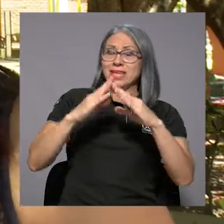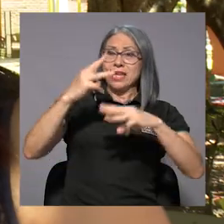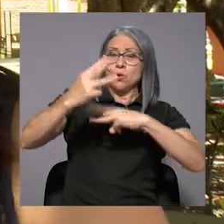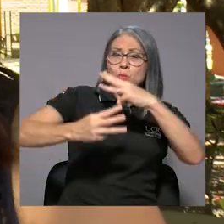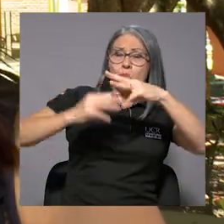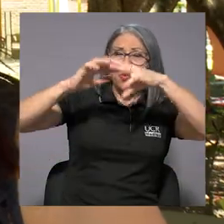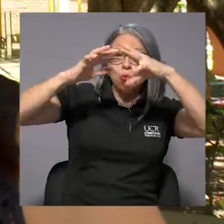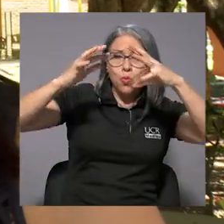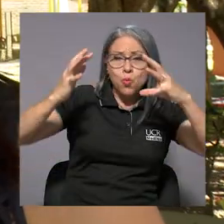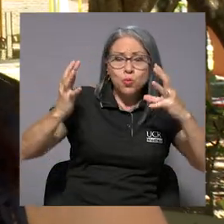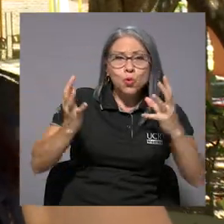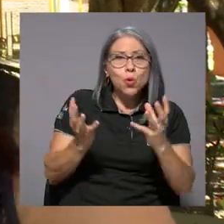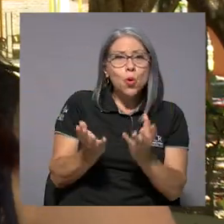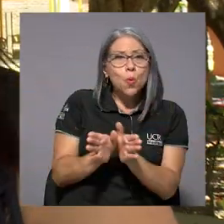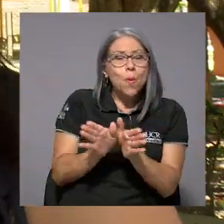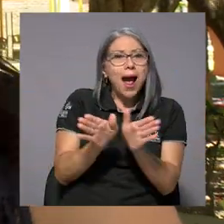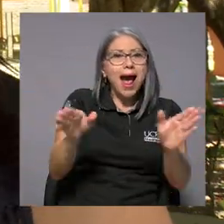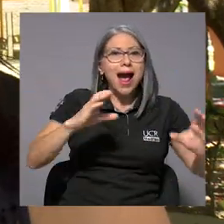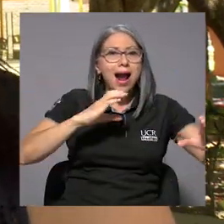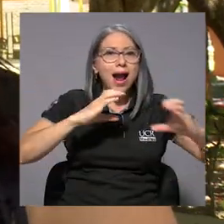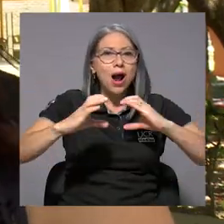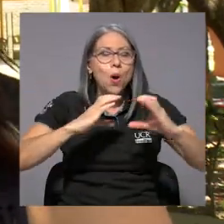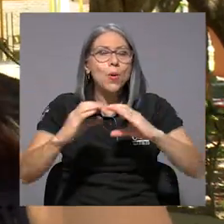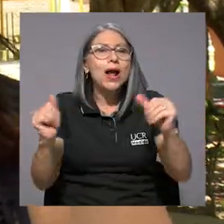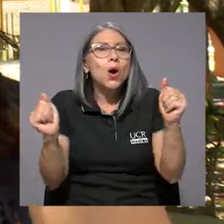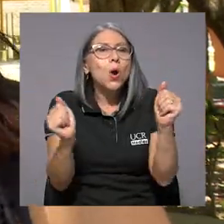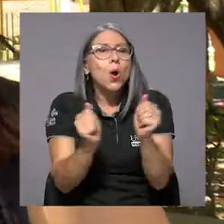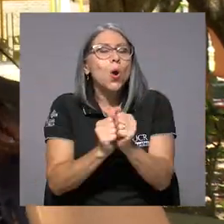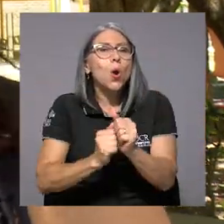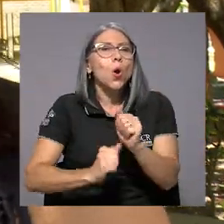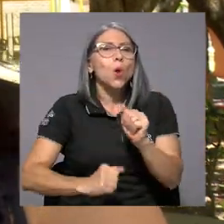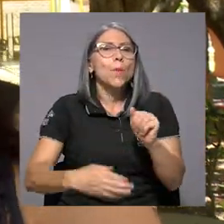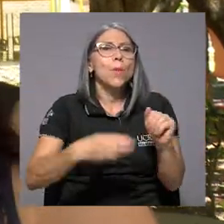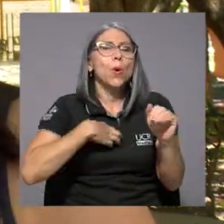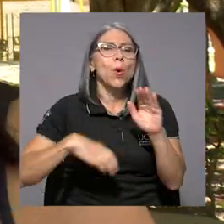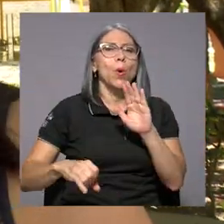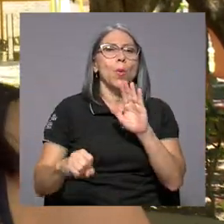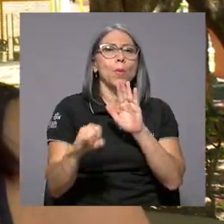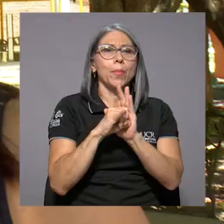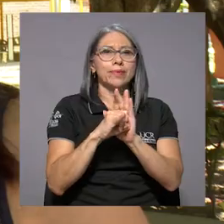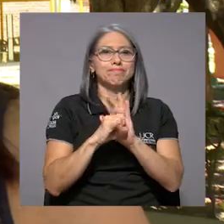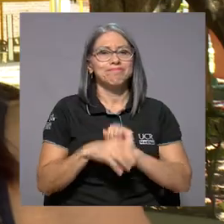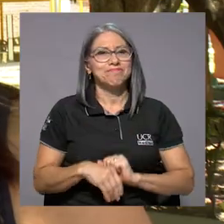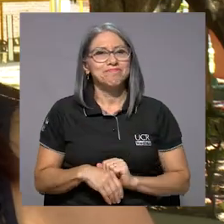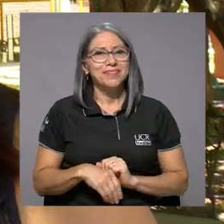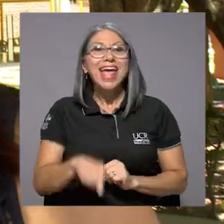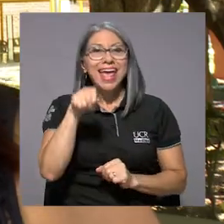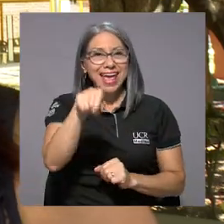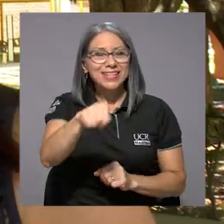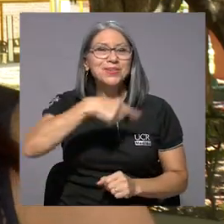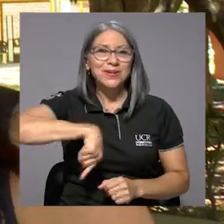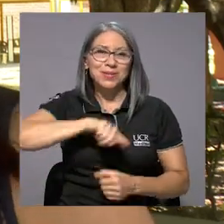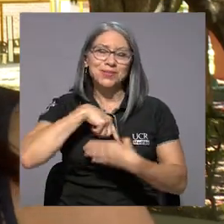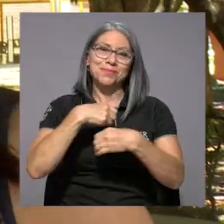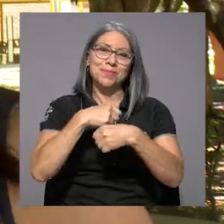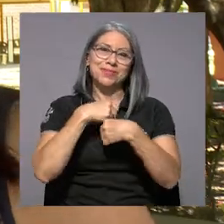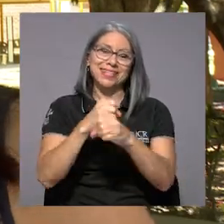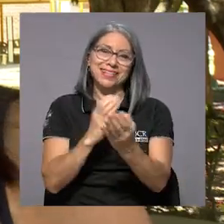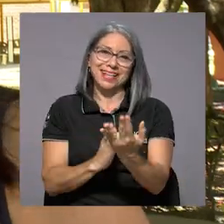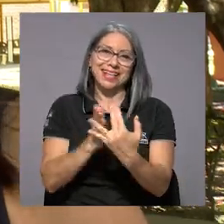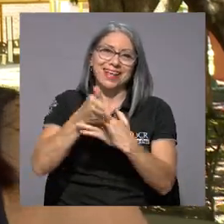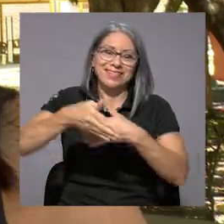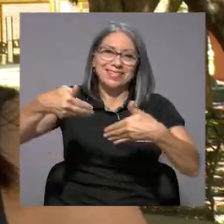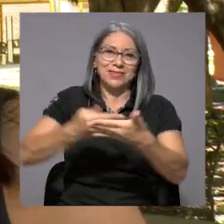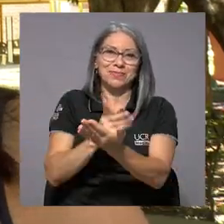mundo globalizado y comunicado pero con una identidad propia y eso es lo que vamos a